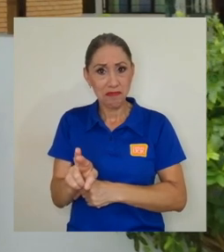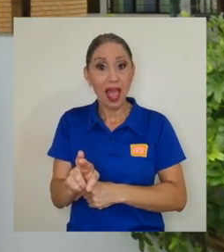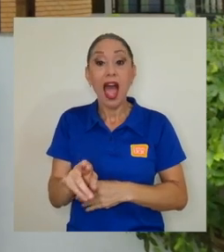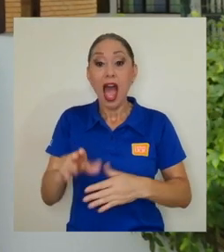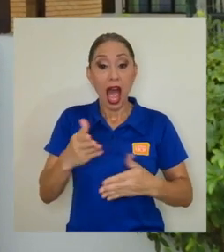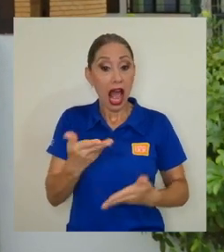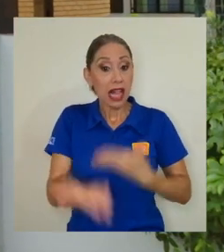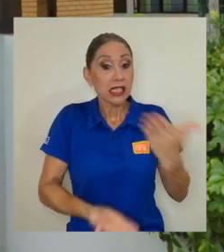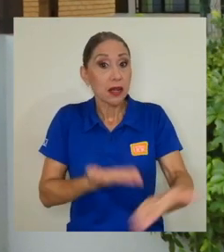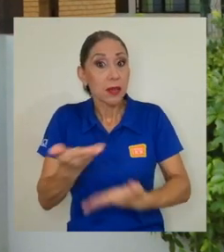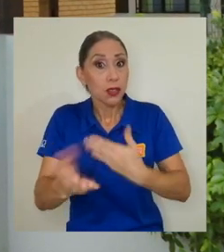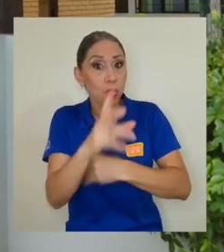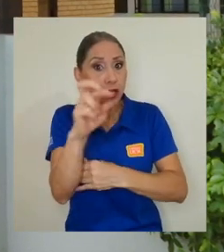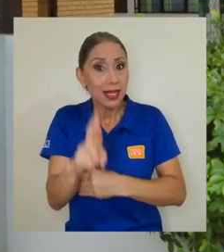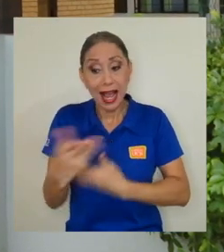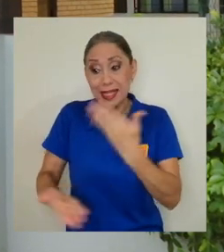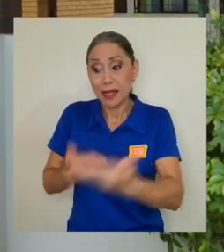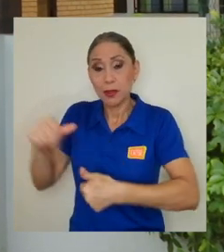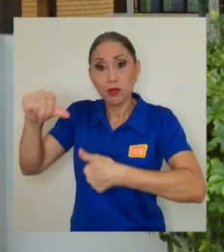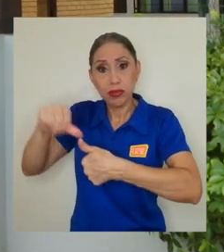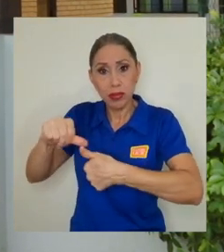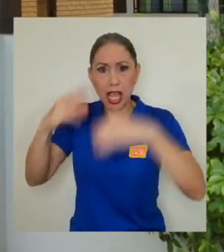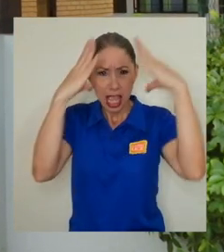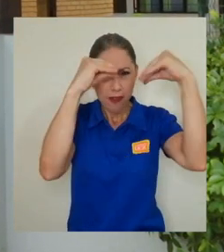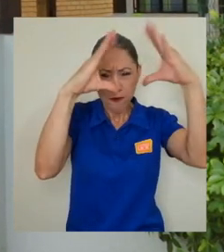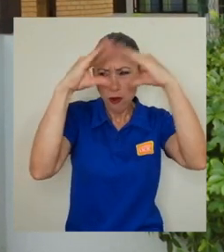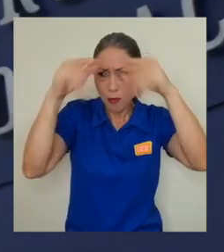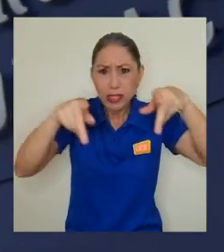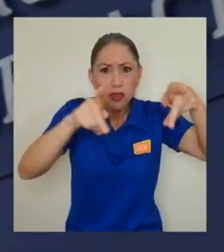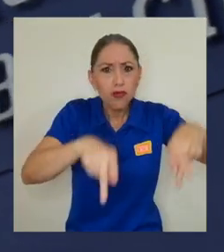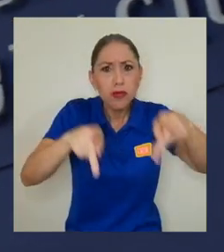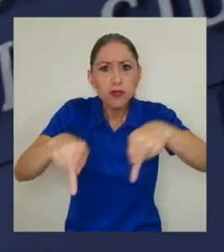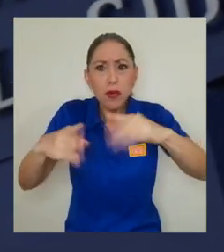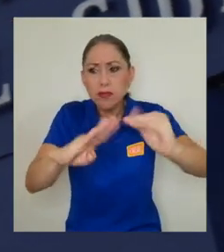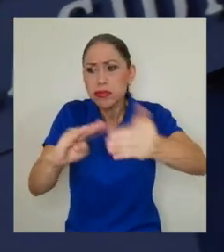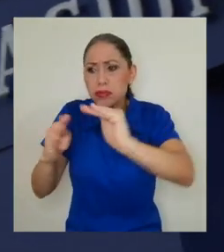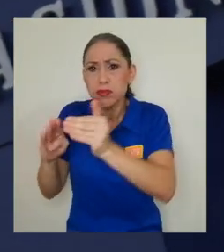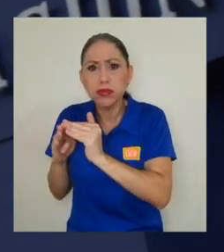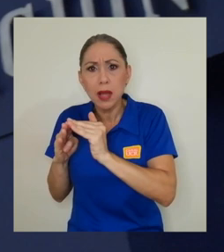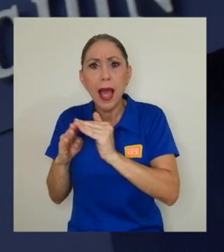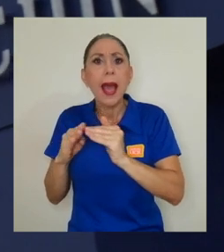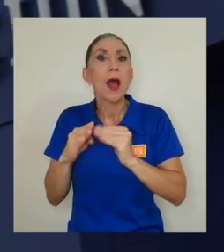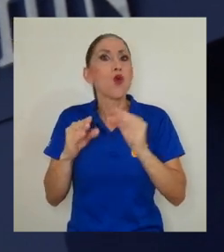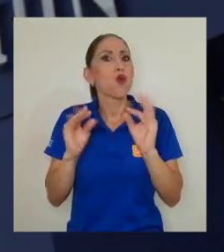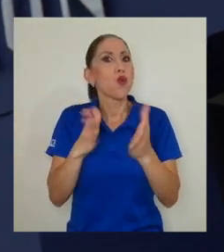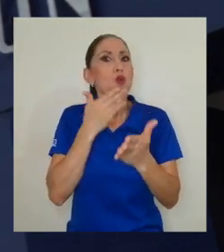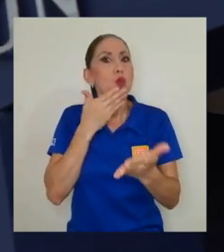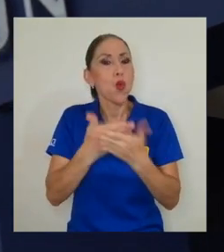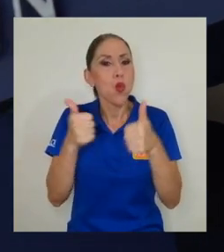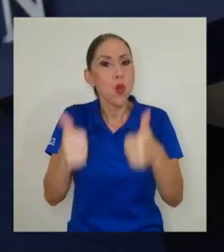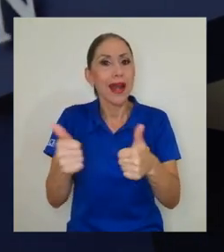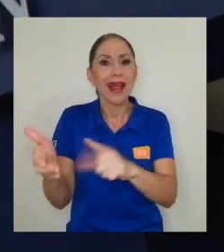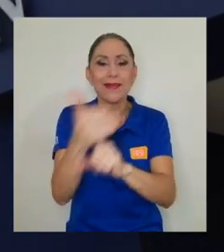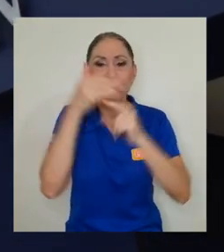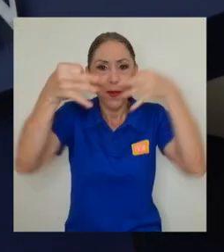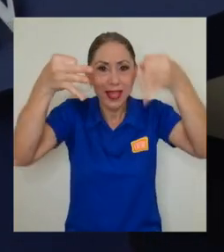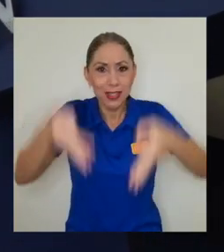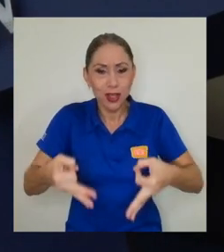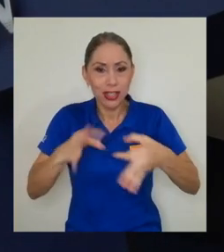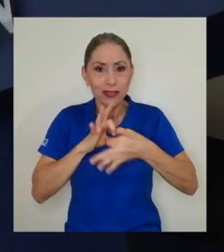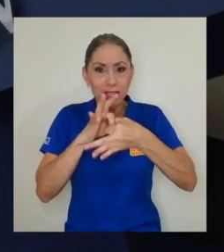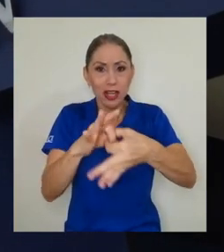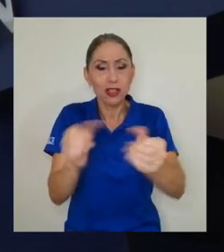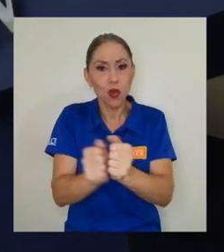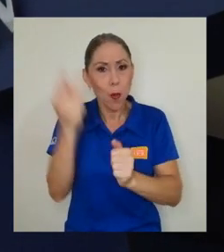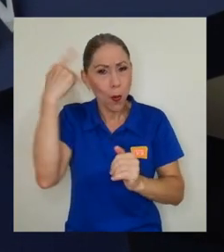región centroamericana información demográfica de mucha utilidad para la toma de decisiones relacionadas con políticas sociales